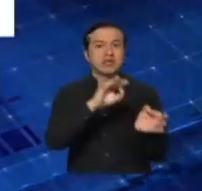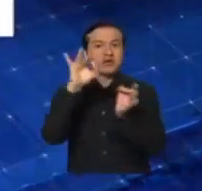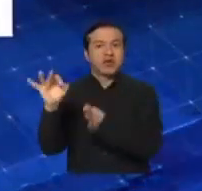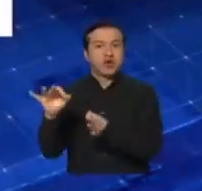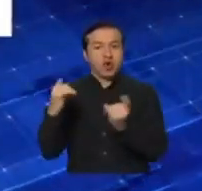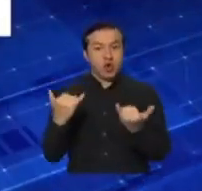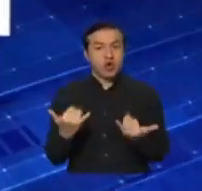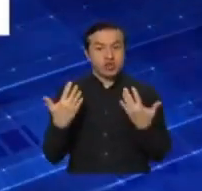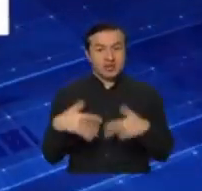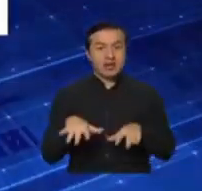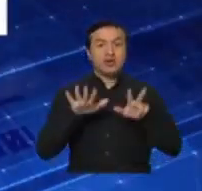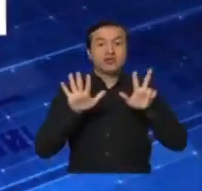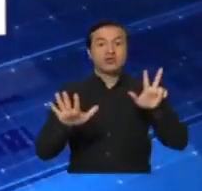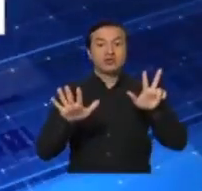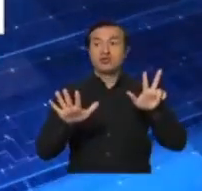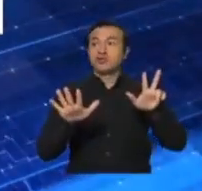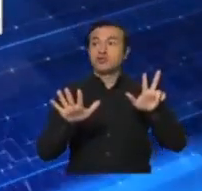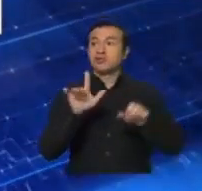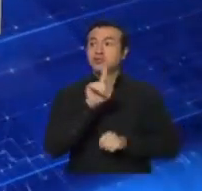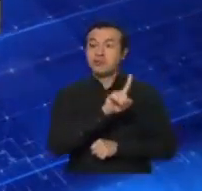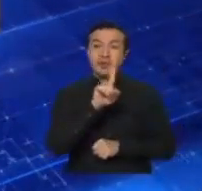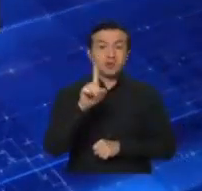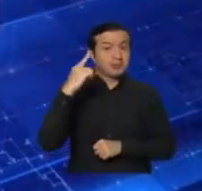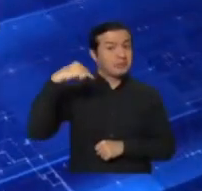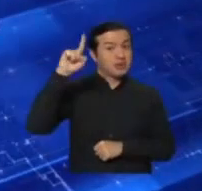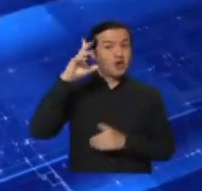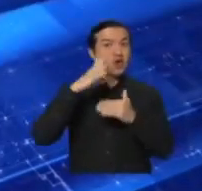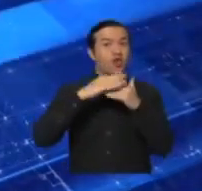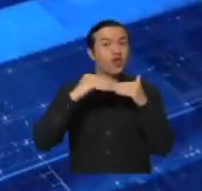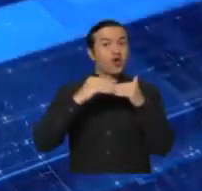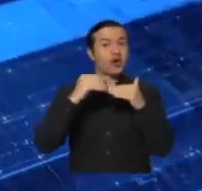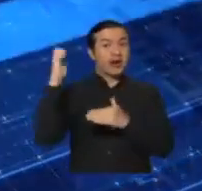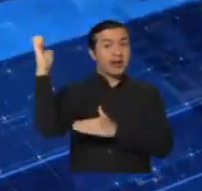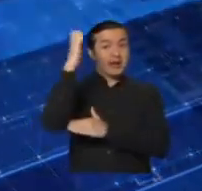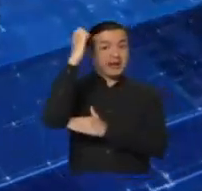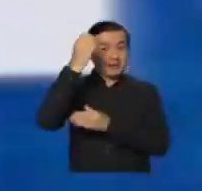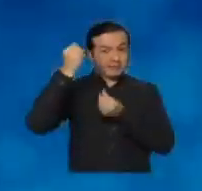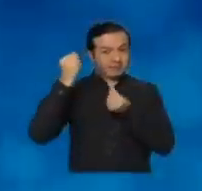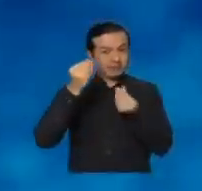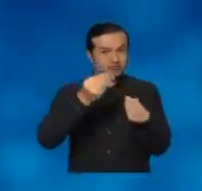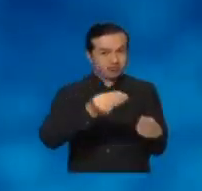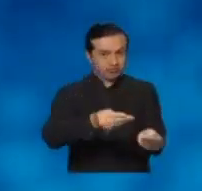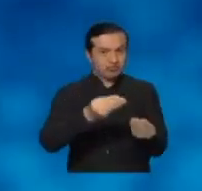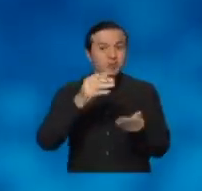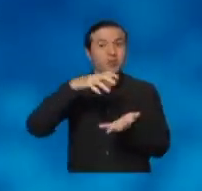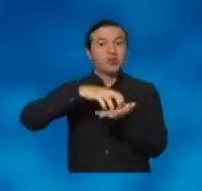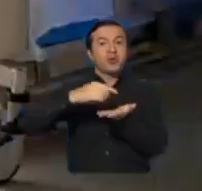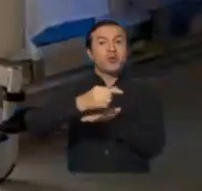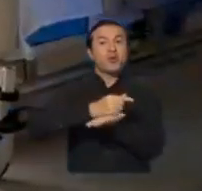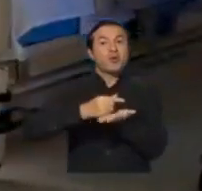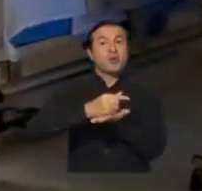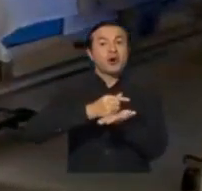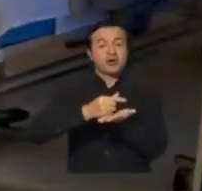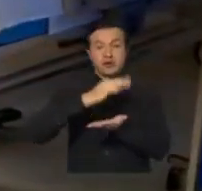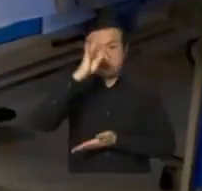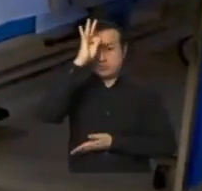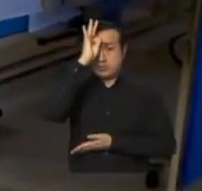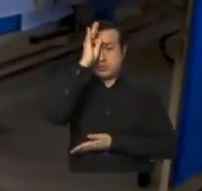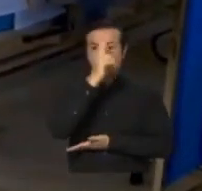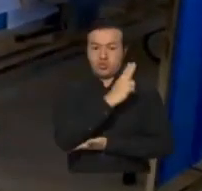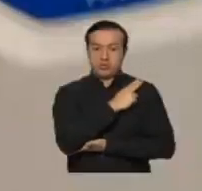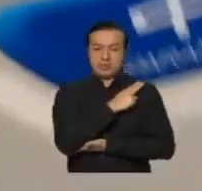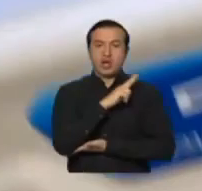811 millones de dólares para atender la emergencia sanitaria. Guayas, la clínica de la Universidad